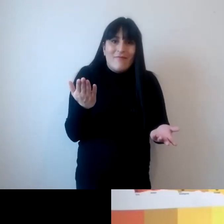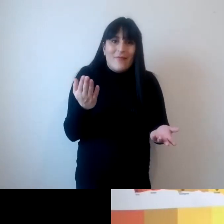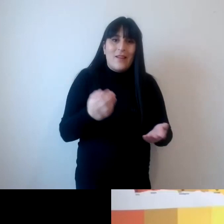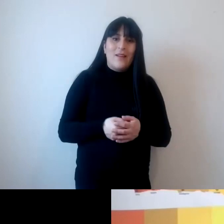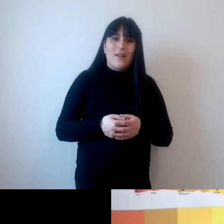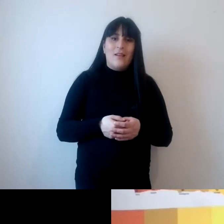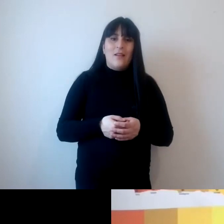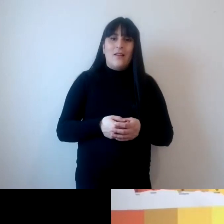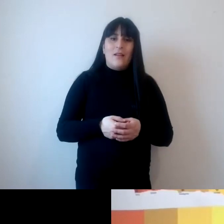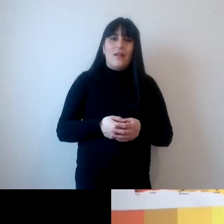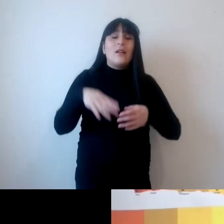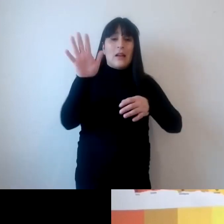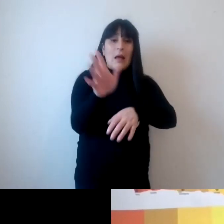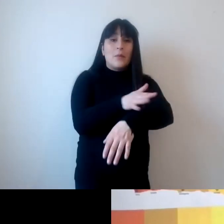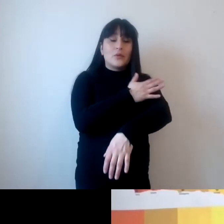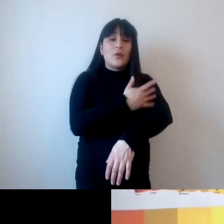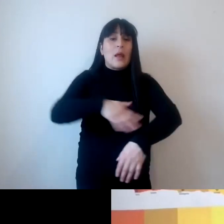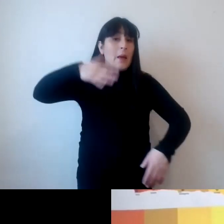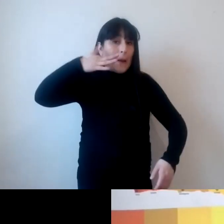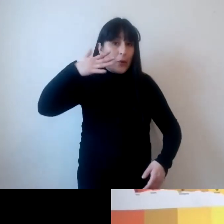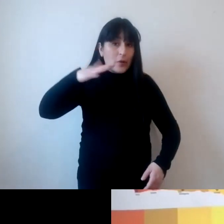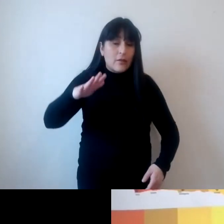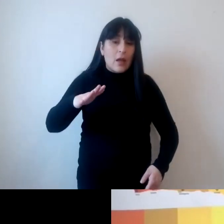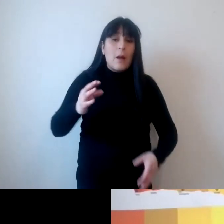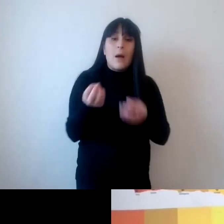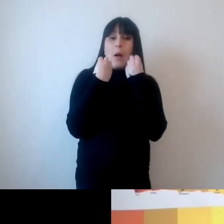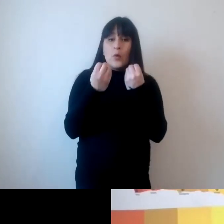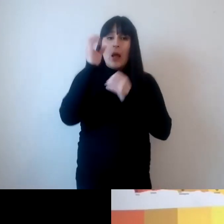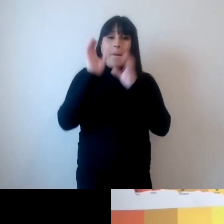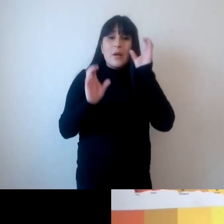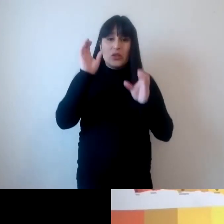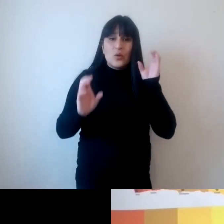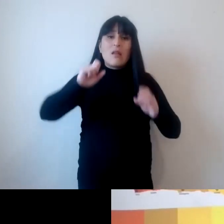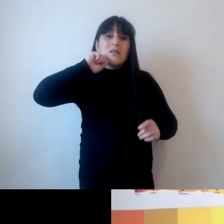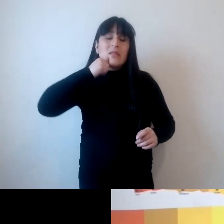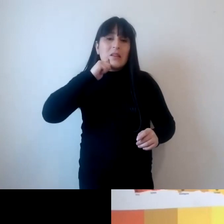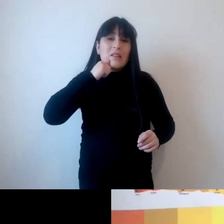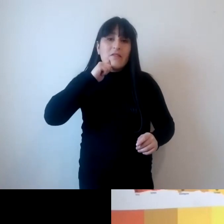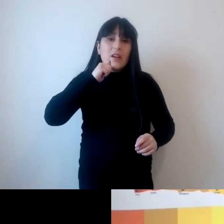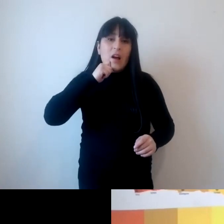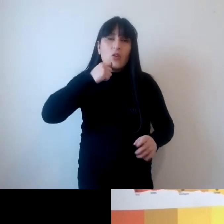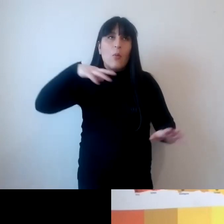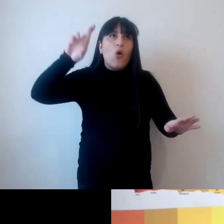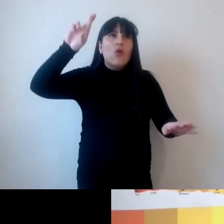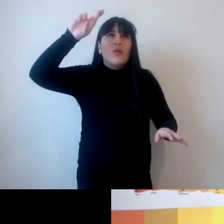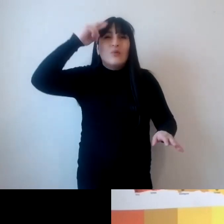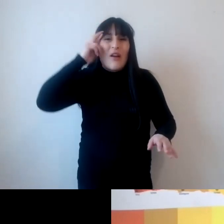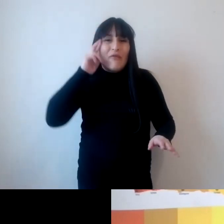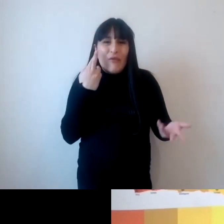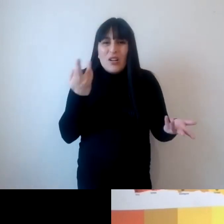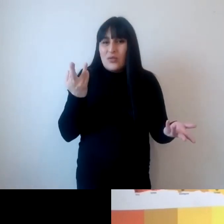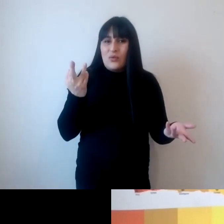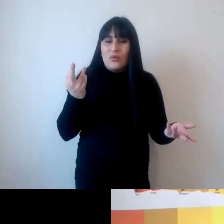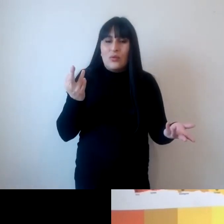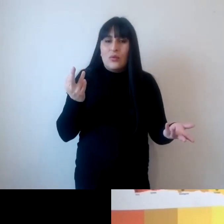las emociones son importantes porque para muchas personas esto significa sacrificar algo bienestar las sociedades